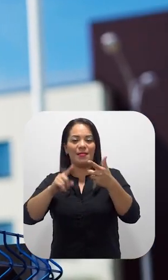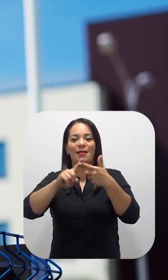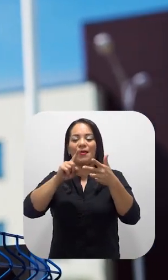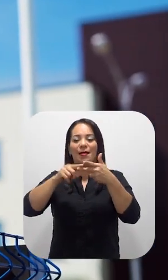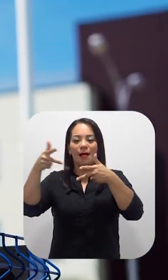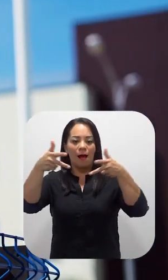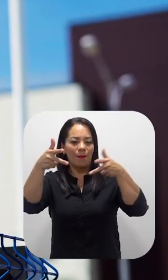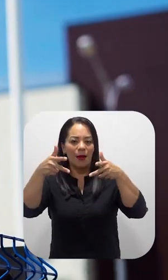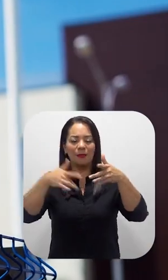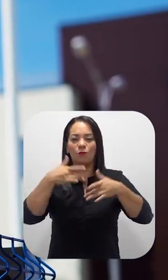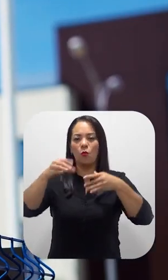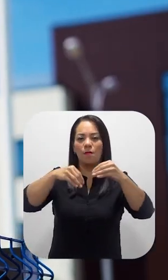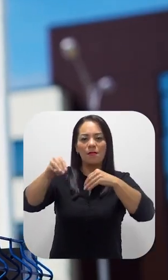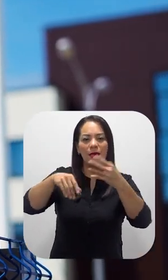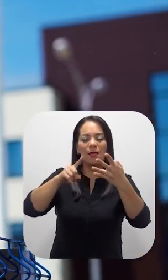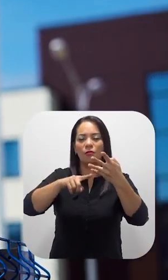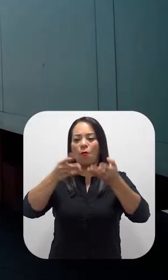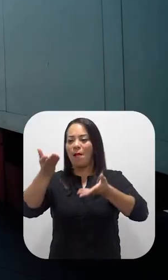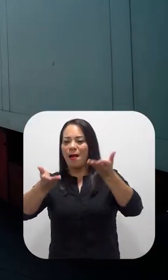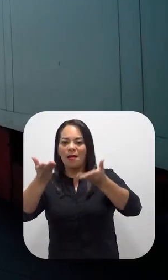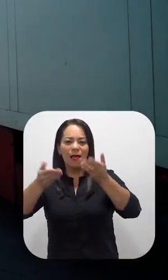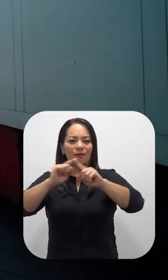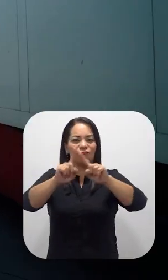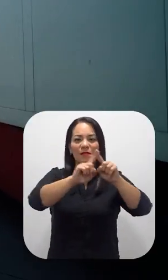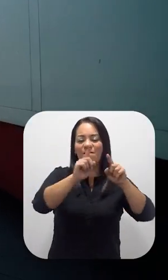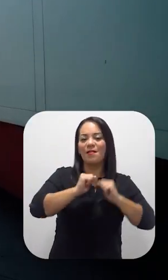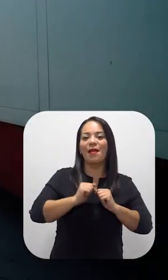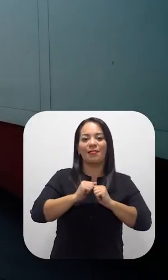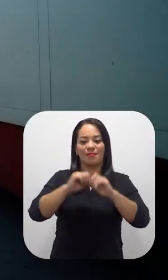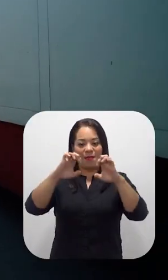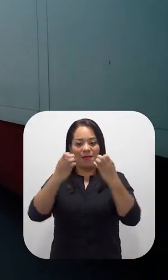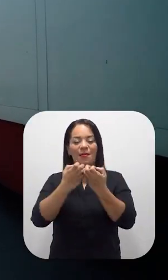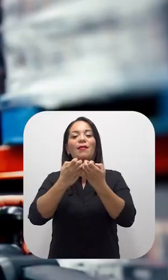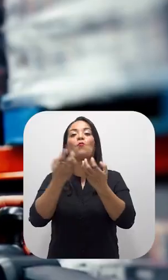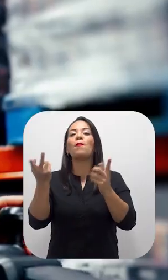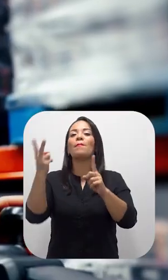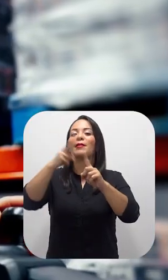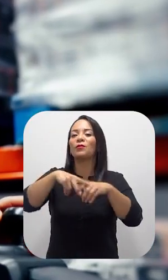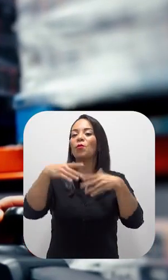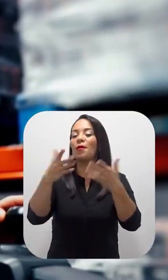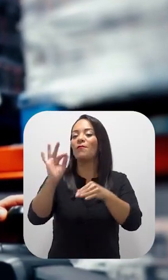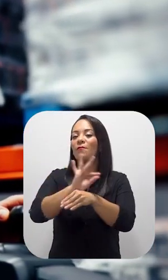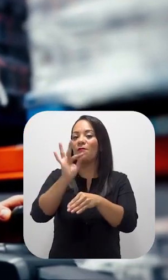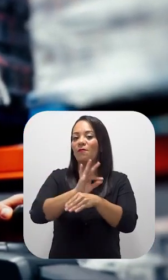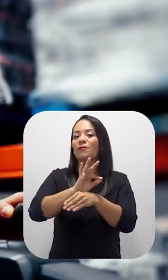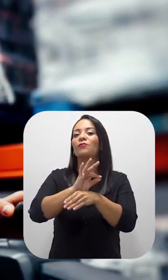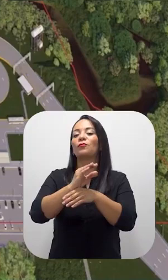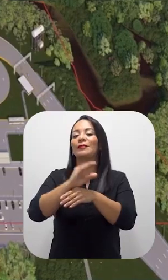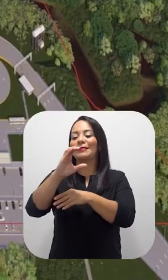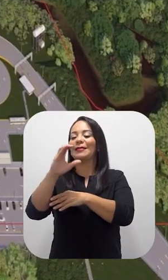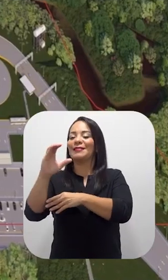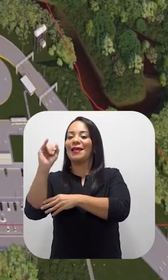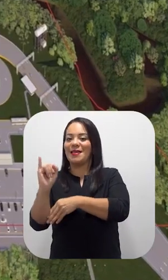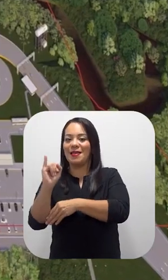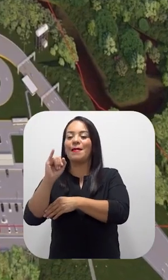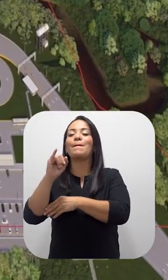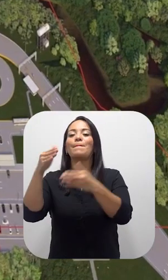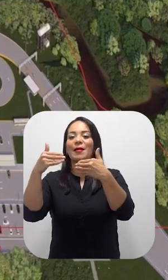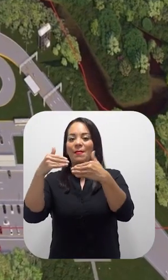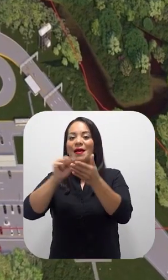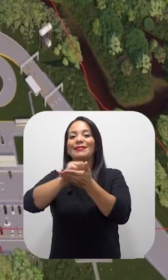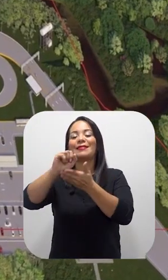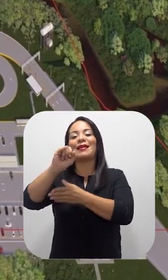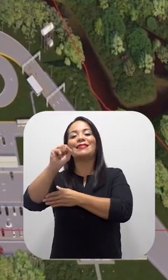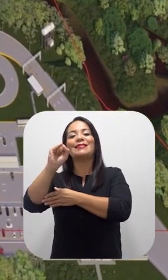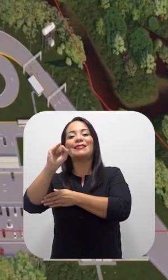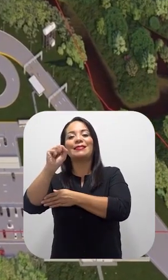movimiento, cámaras y balanzas, entre otros, y su plena implementación se dará con la puesta en funcionamiento del CCI de Panamá,